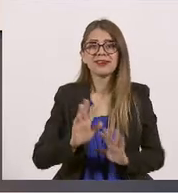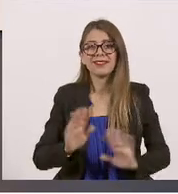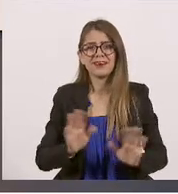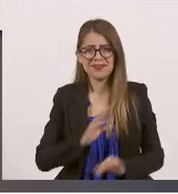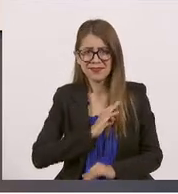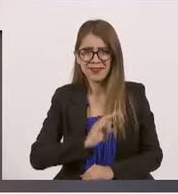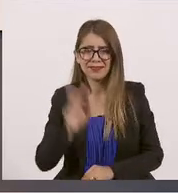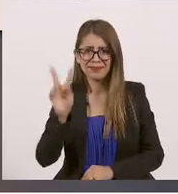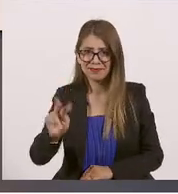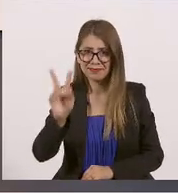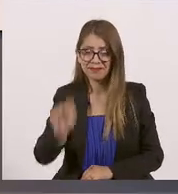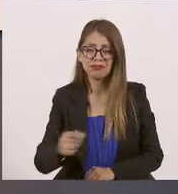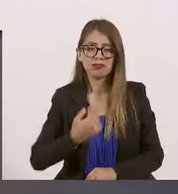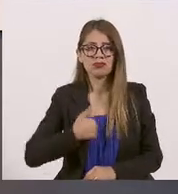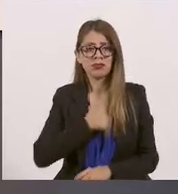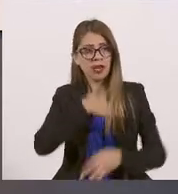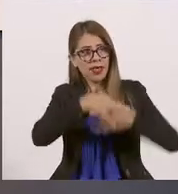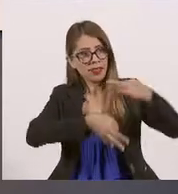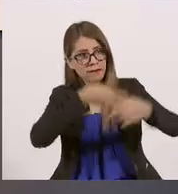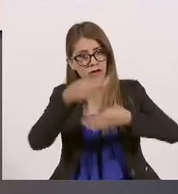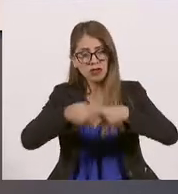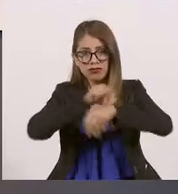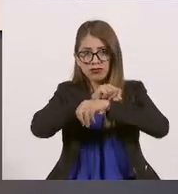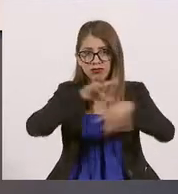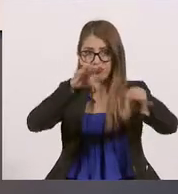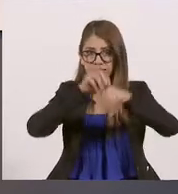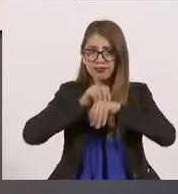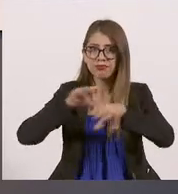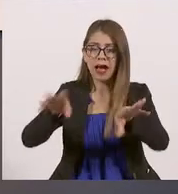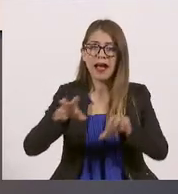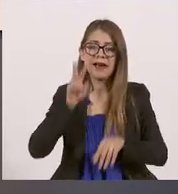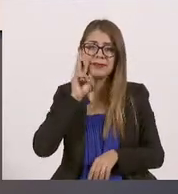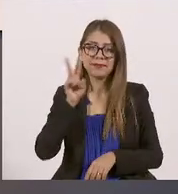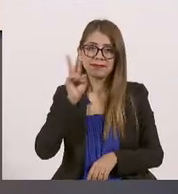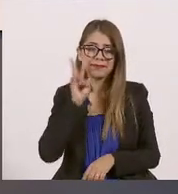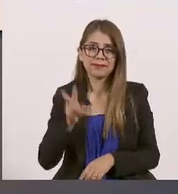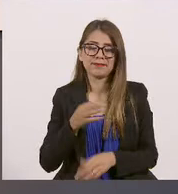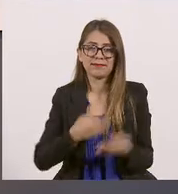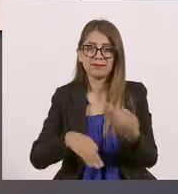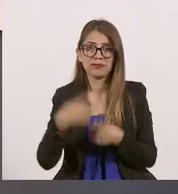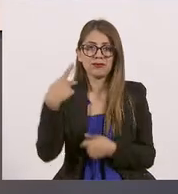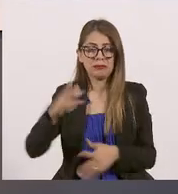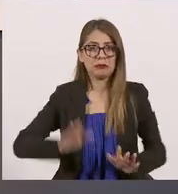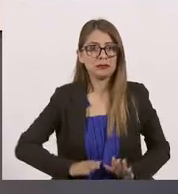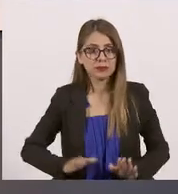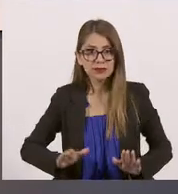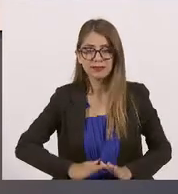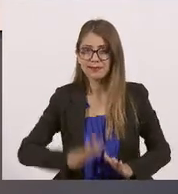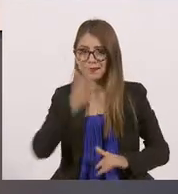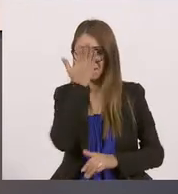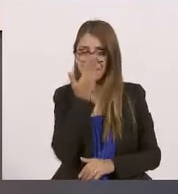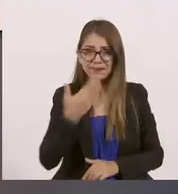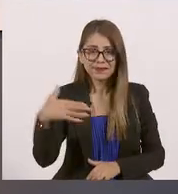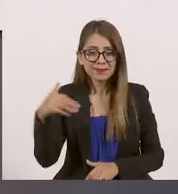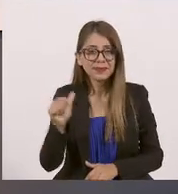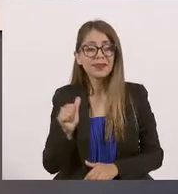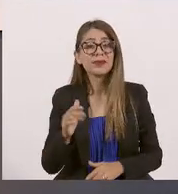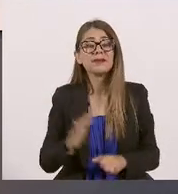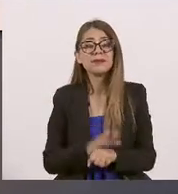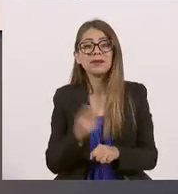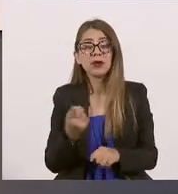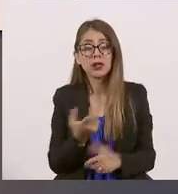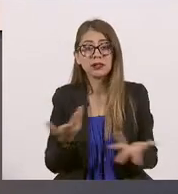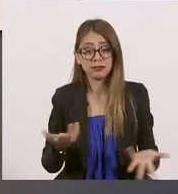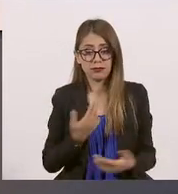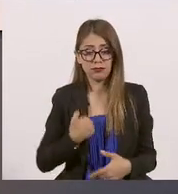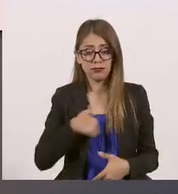y promotores de nuestra orquesta al compartir su trabajo, el talento y que recordemos también cómo estos emblemas nos dejan